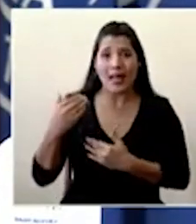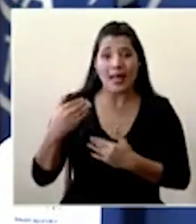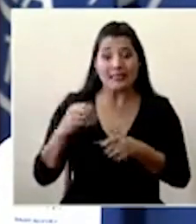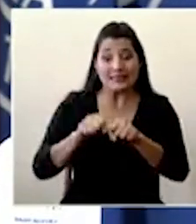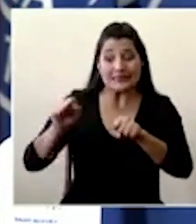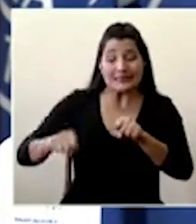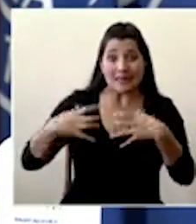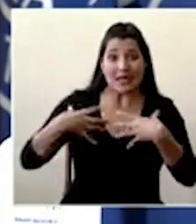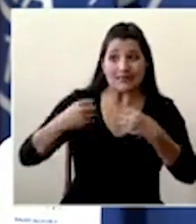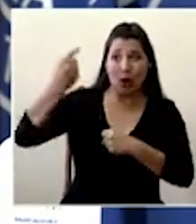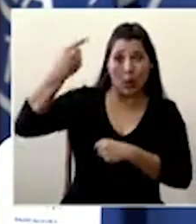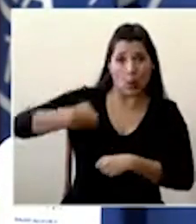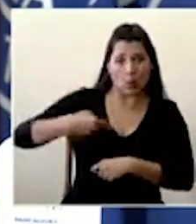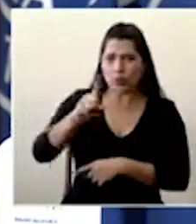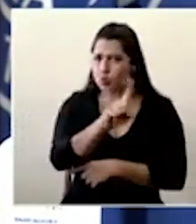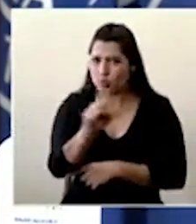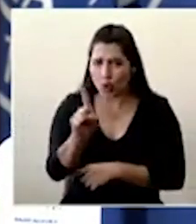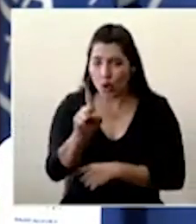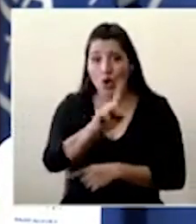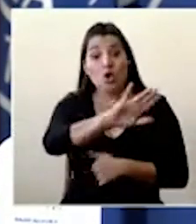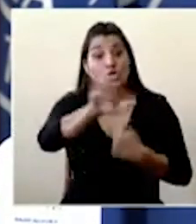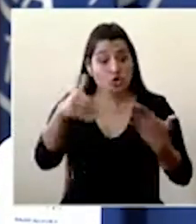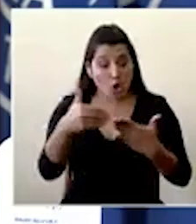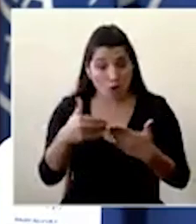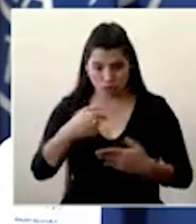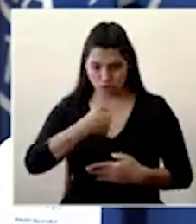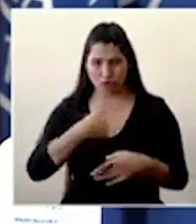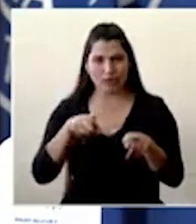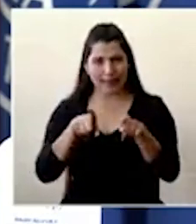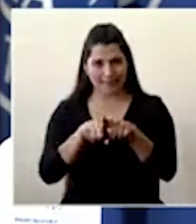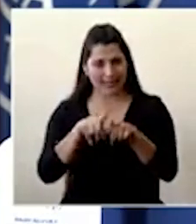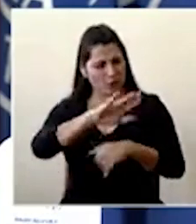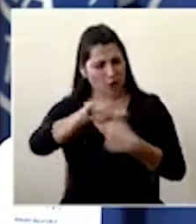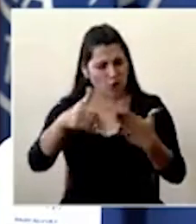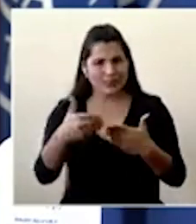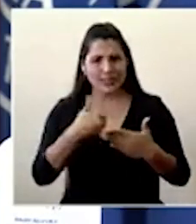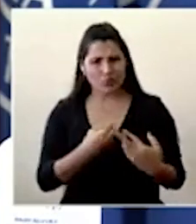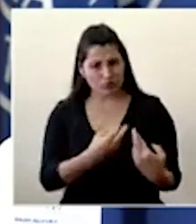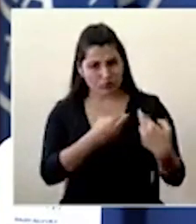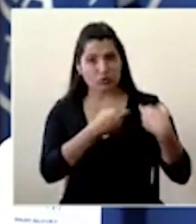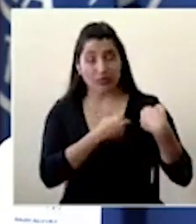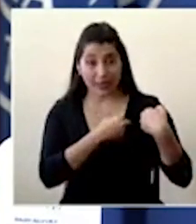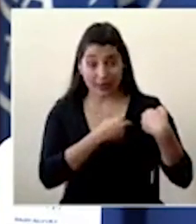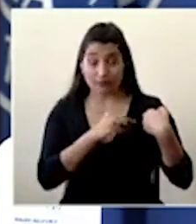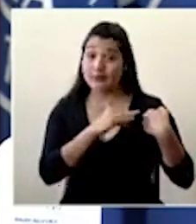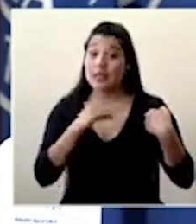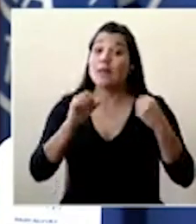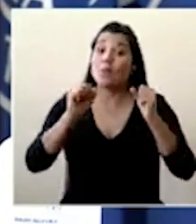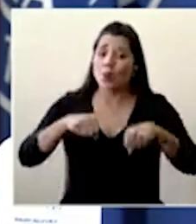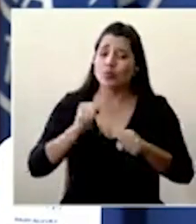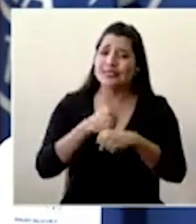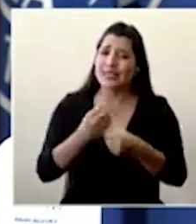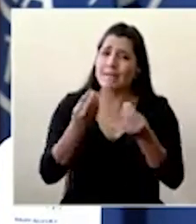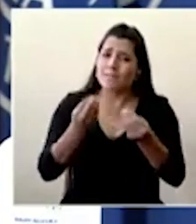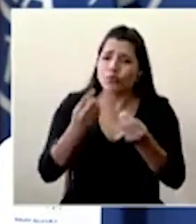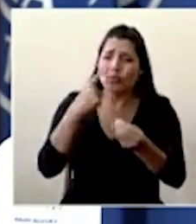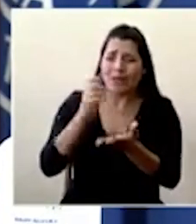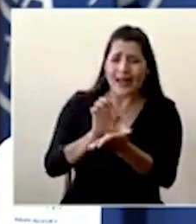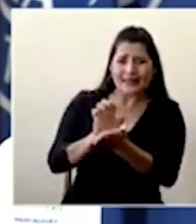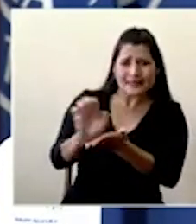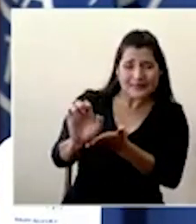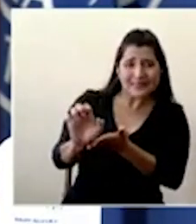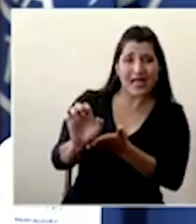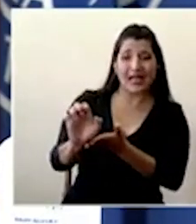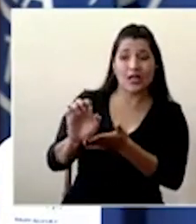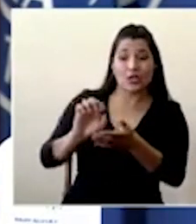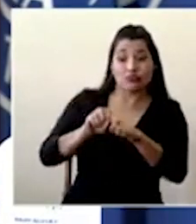tenemos aquí una cota y yo le pongo también como ciudadano enorme que podemos hacer para prevenir y para evitar las cadenas de